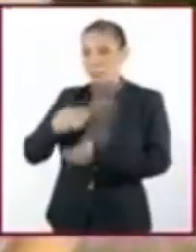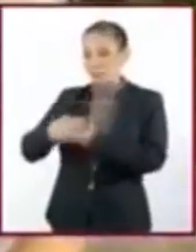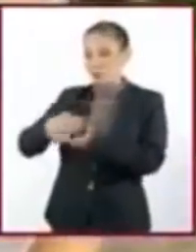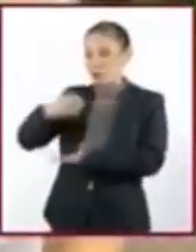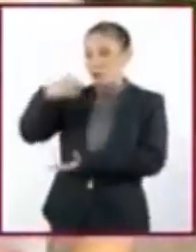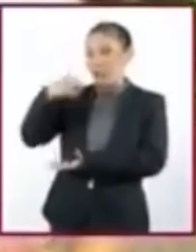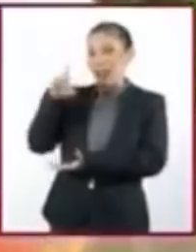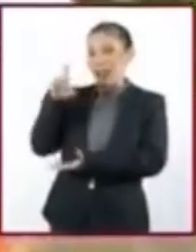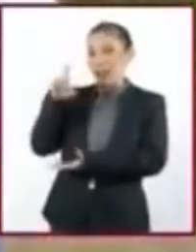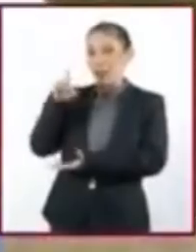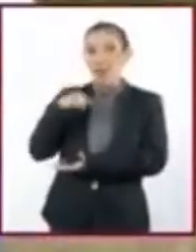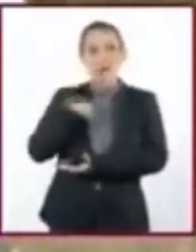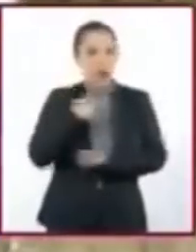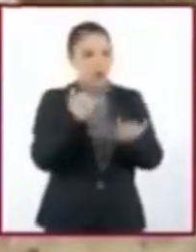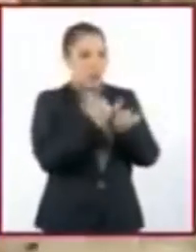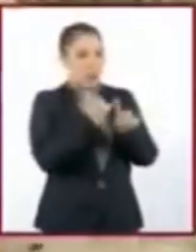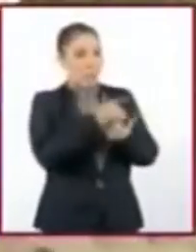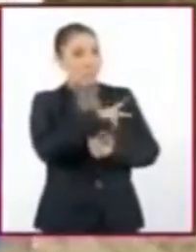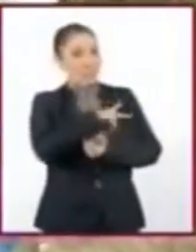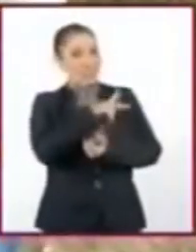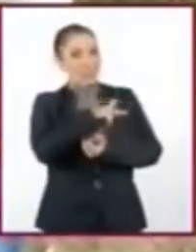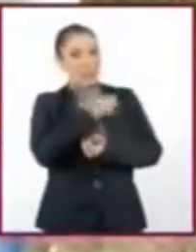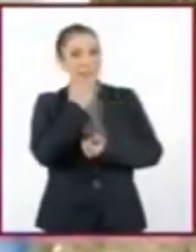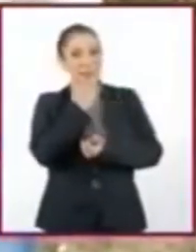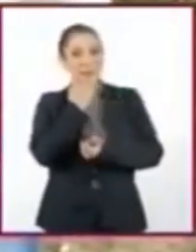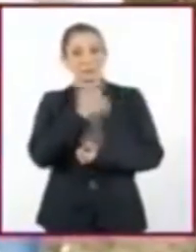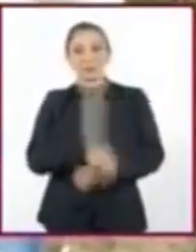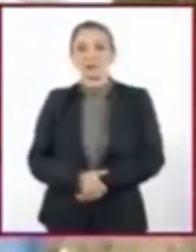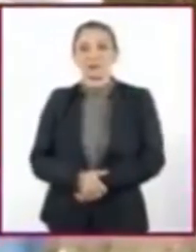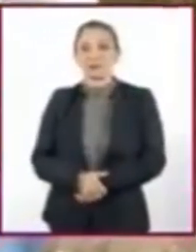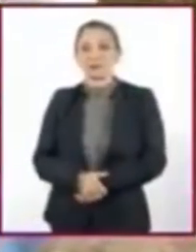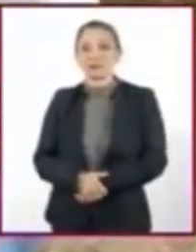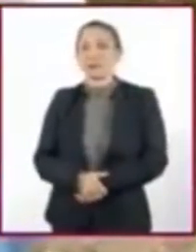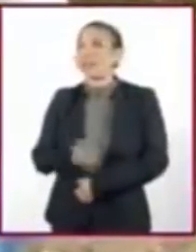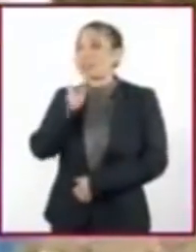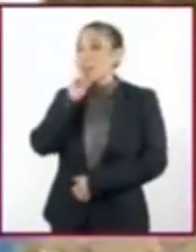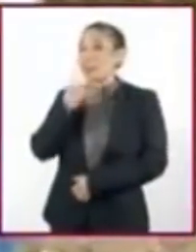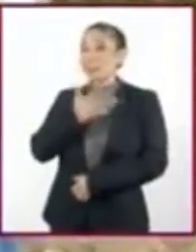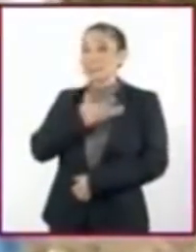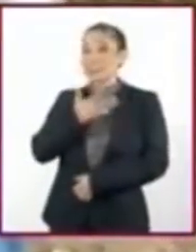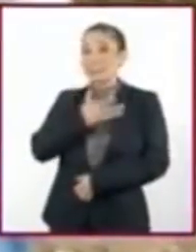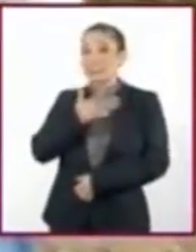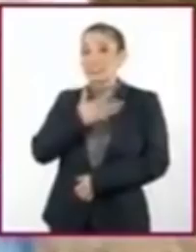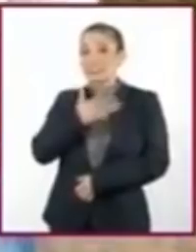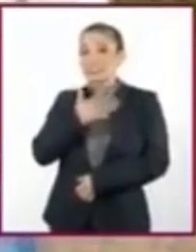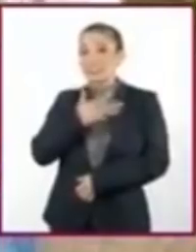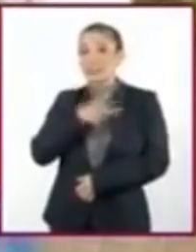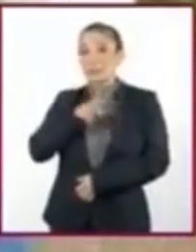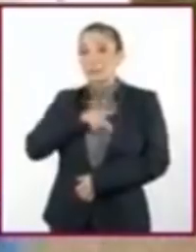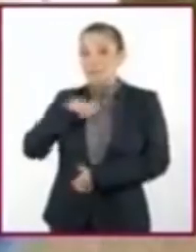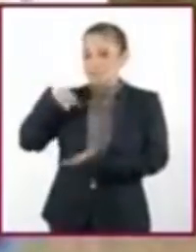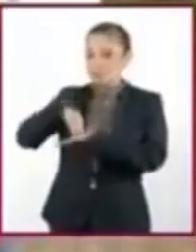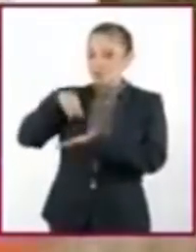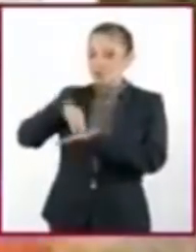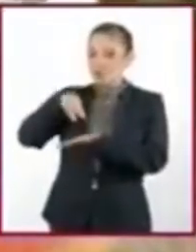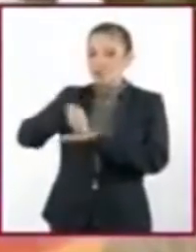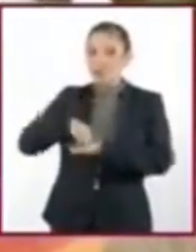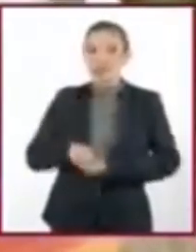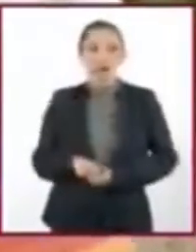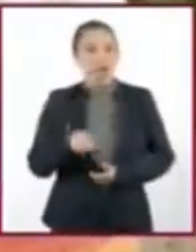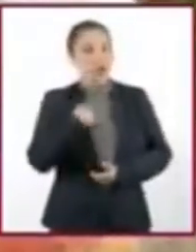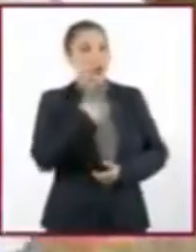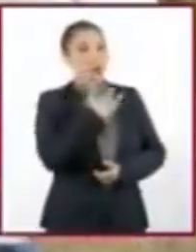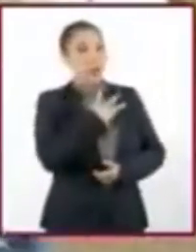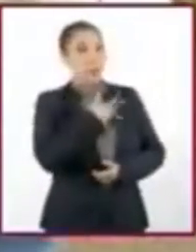de agua. Yo también la mía. Muy bien. Sí, también tengo mi tenedor. Y